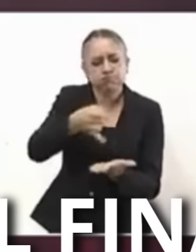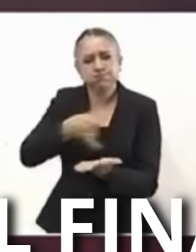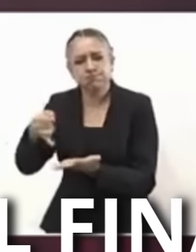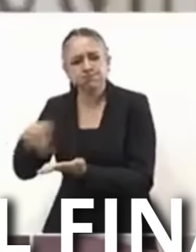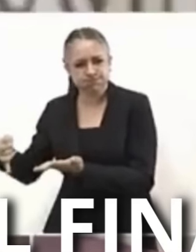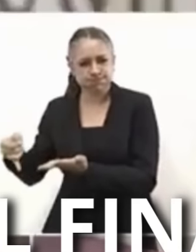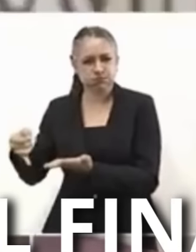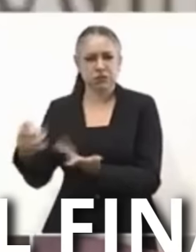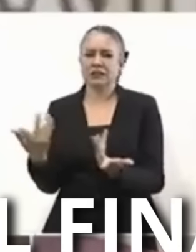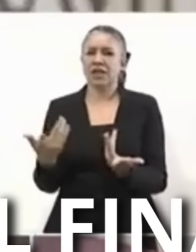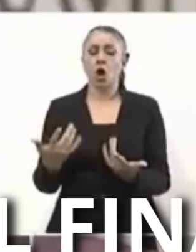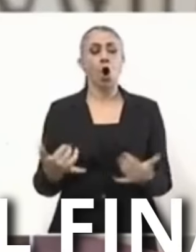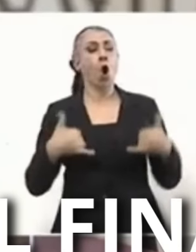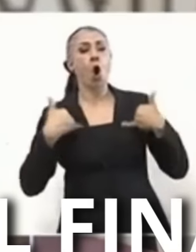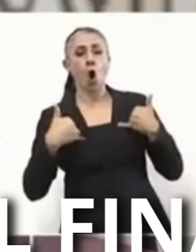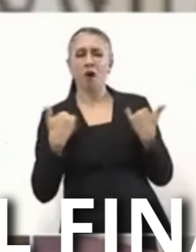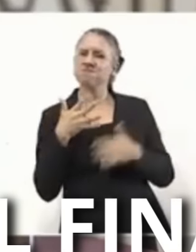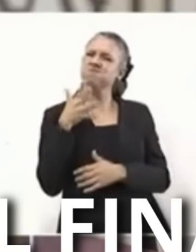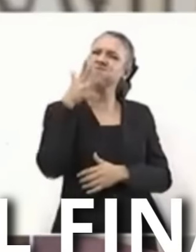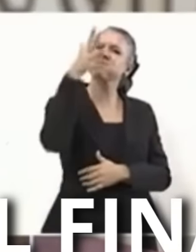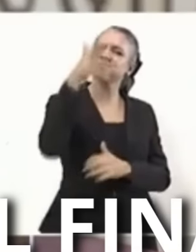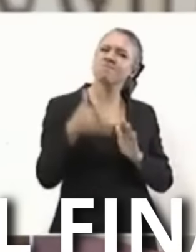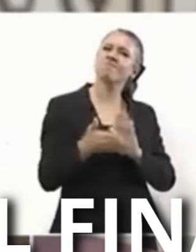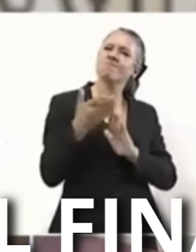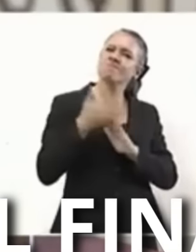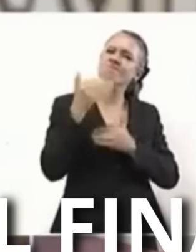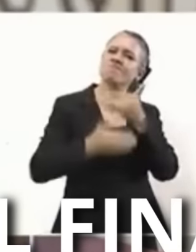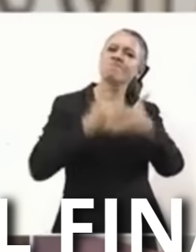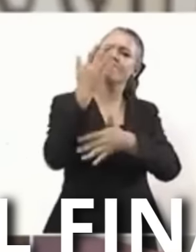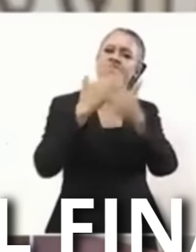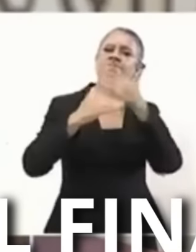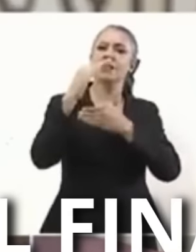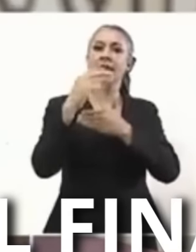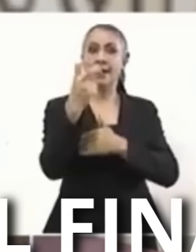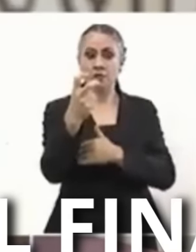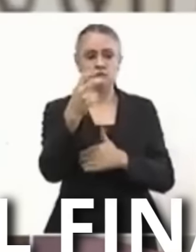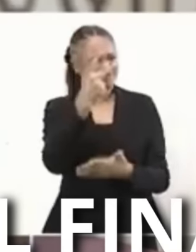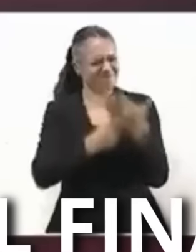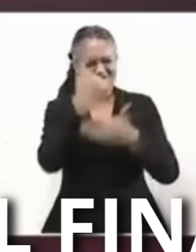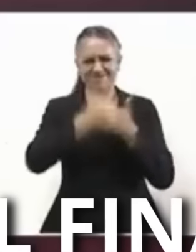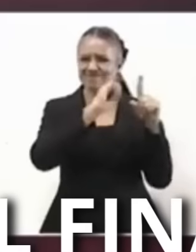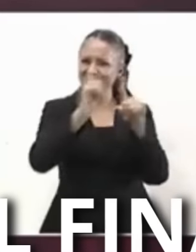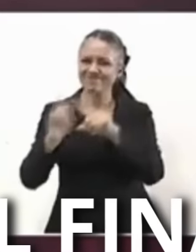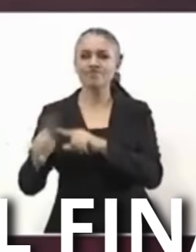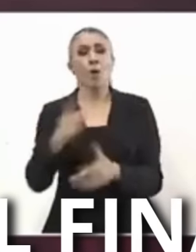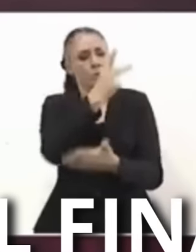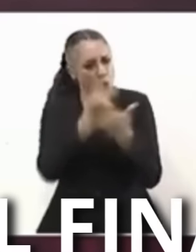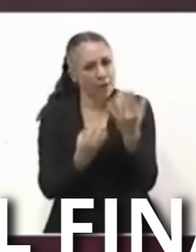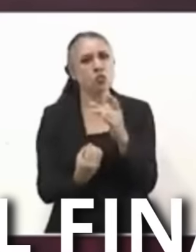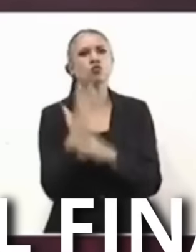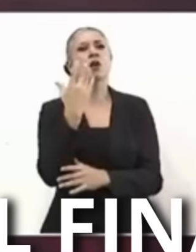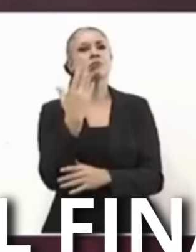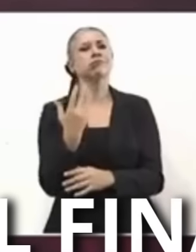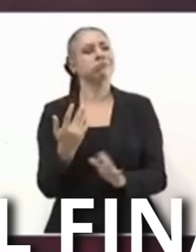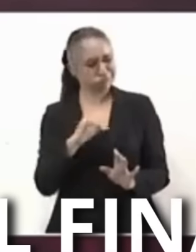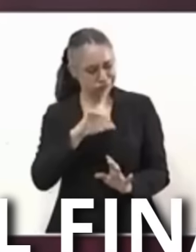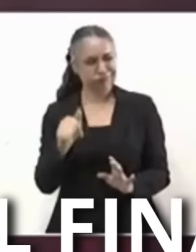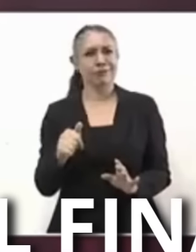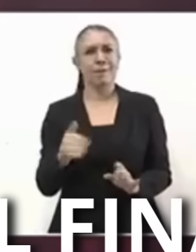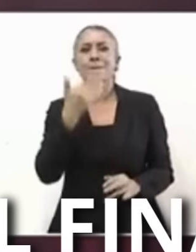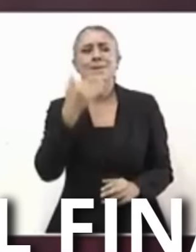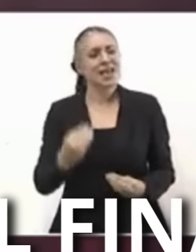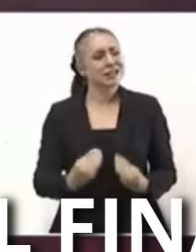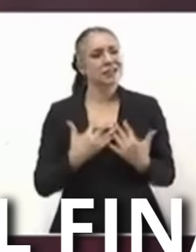gratuitos El jóvenes Construyendo el futuro Y además Nuevos proyectos Nuevos programas De bienestar Que ya los conocen